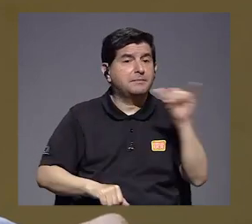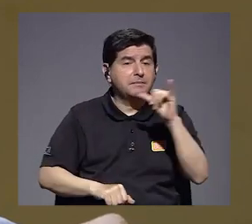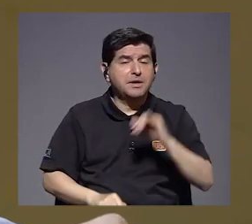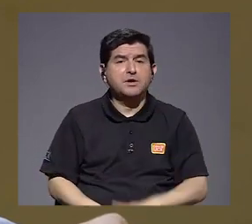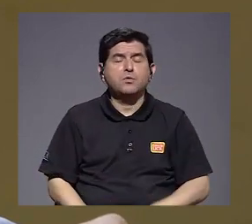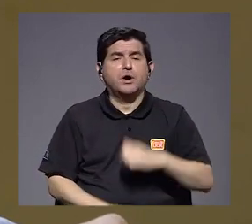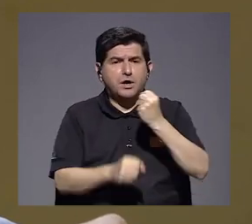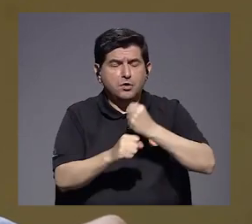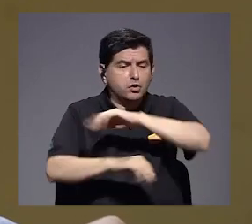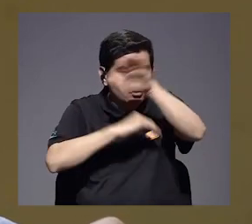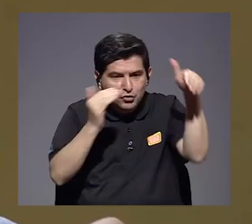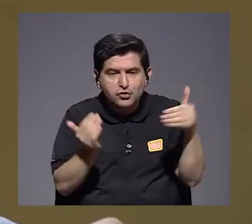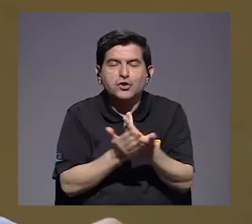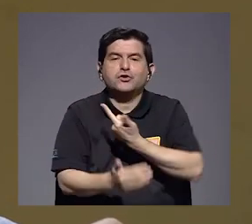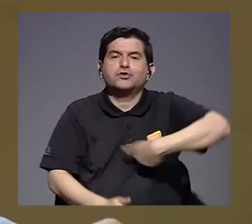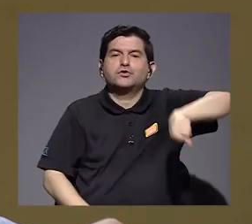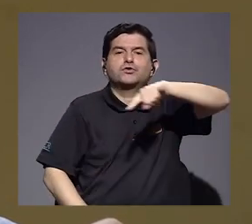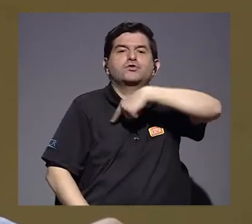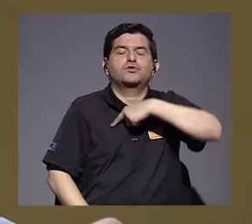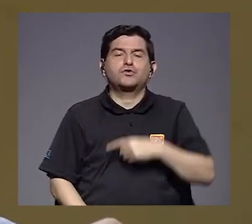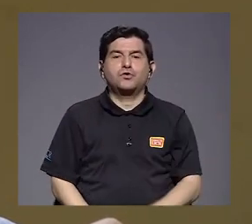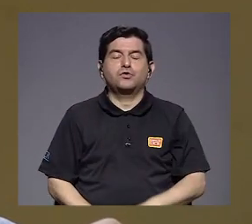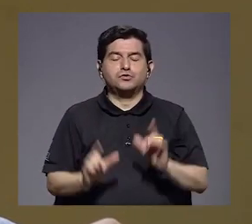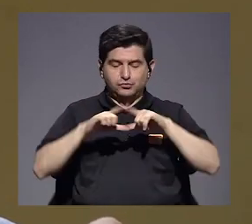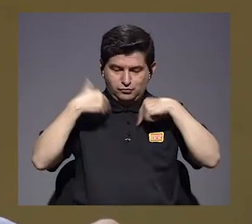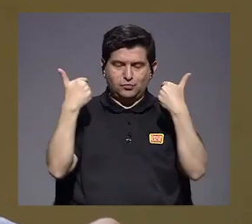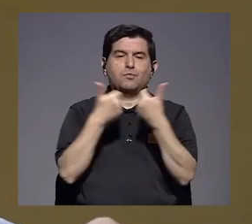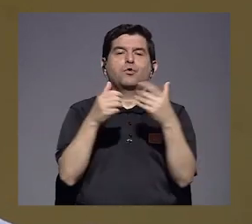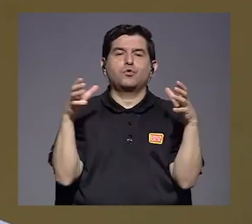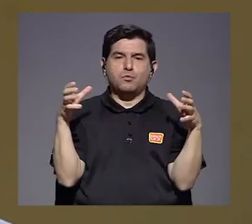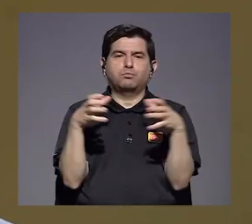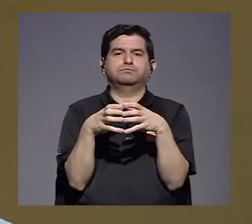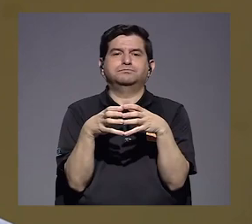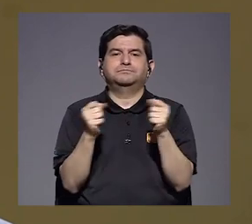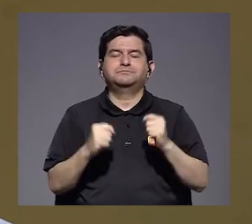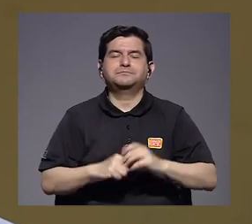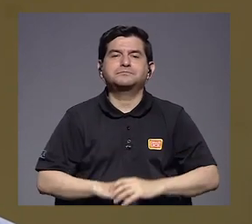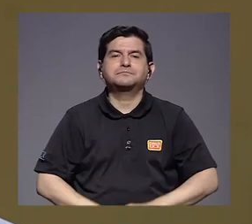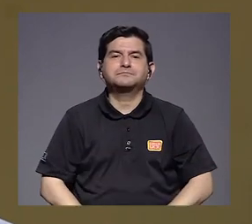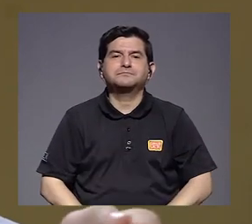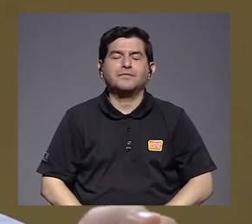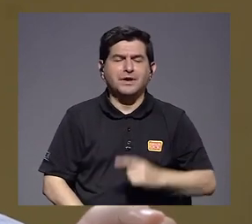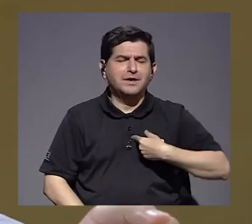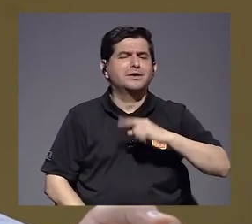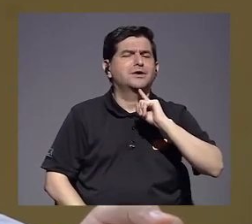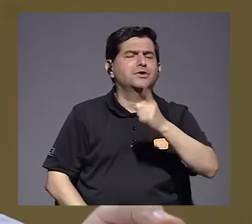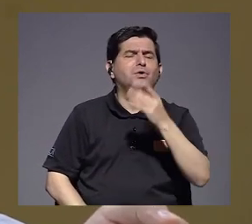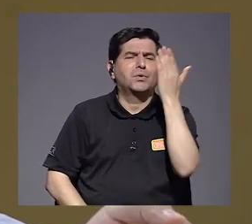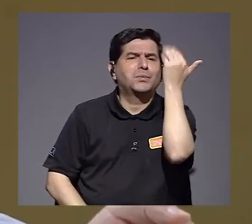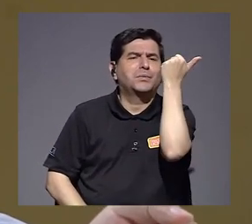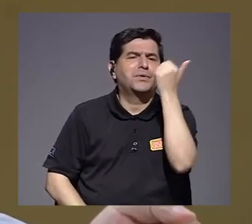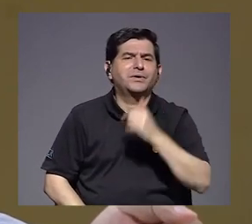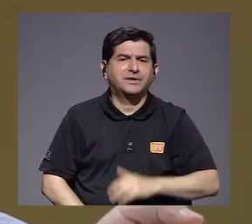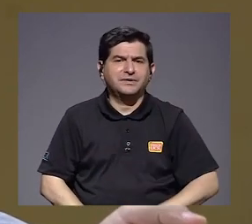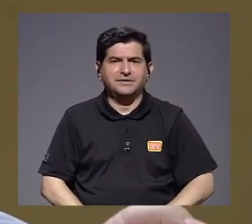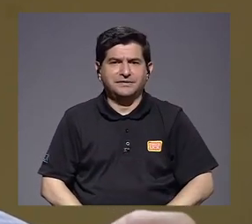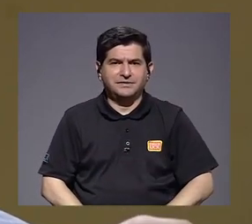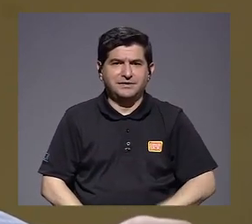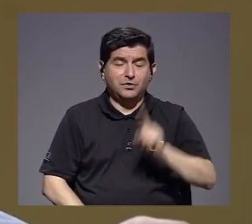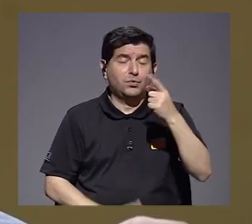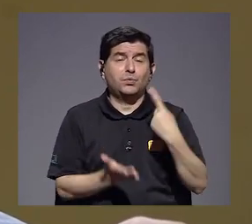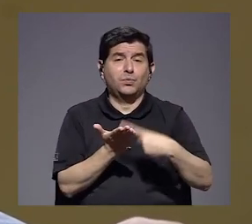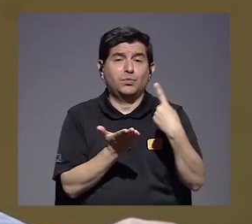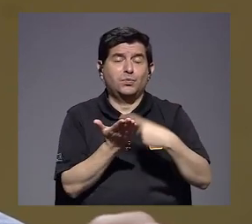que sea un esfuerzo de todos nosotros en nuestro conjunto. Claro, lo digo porque es una